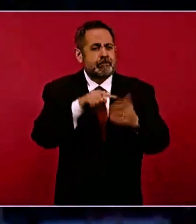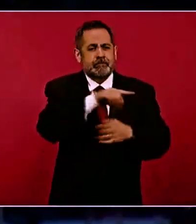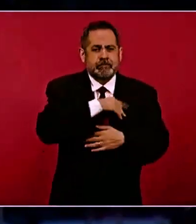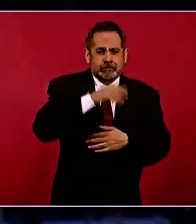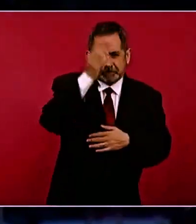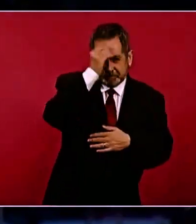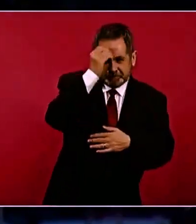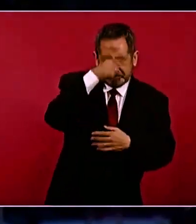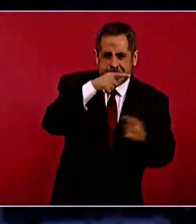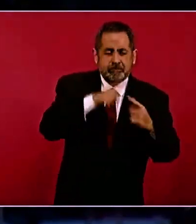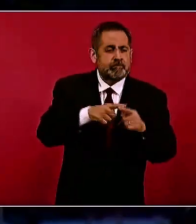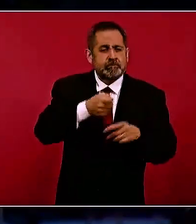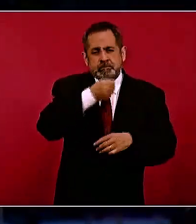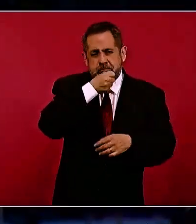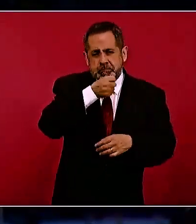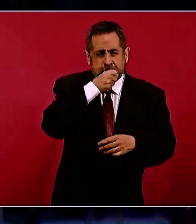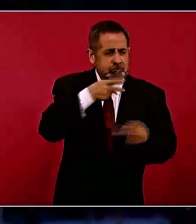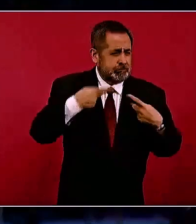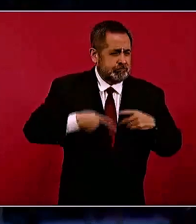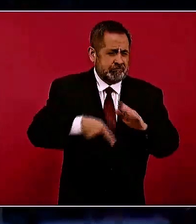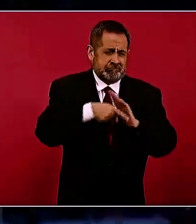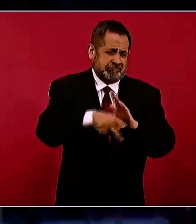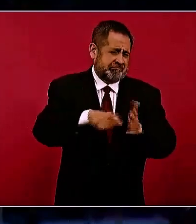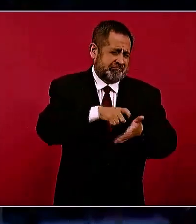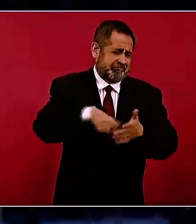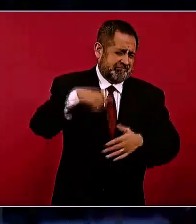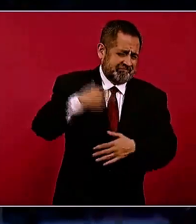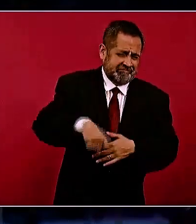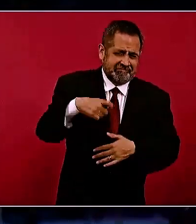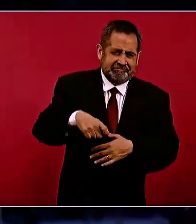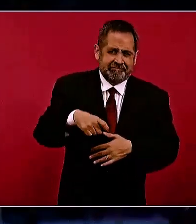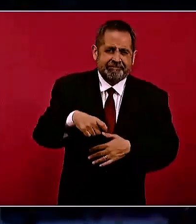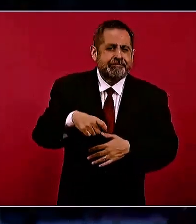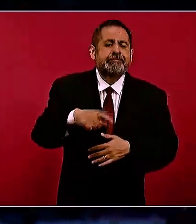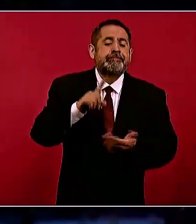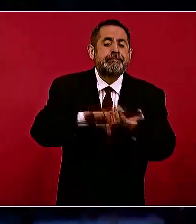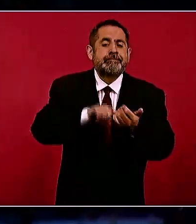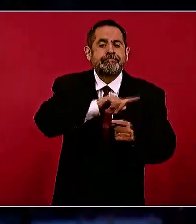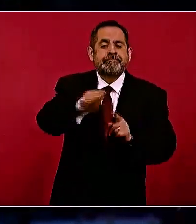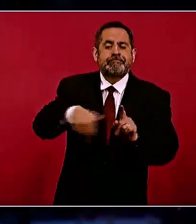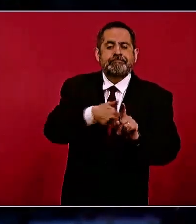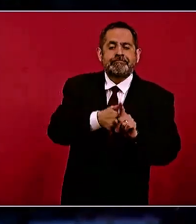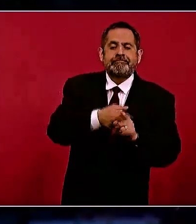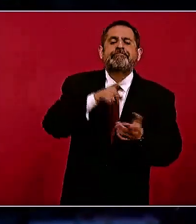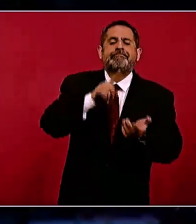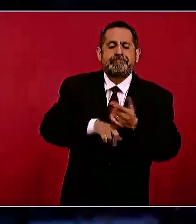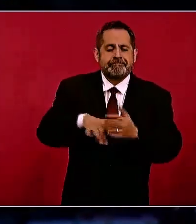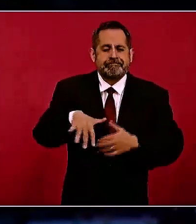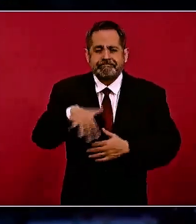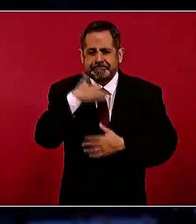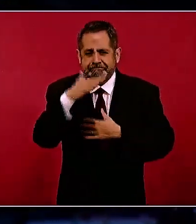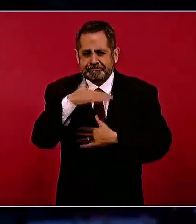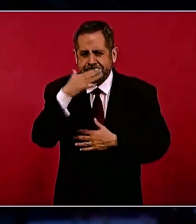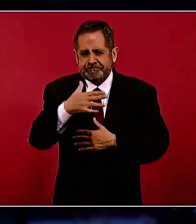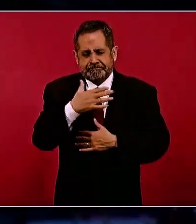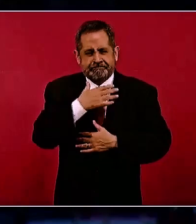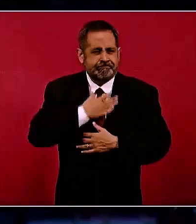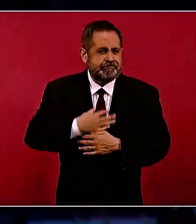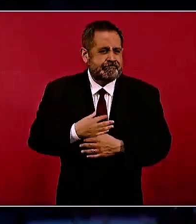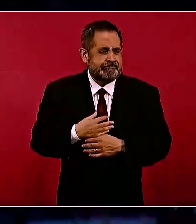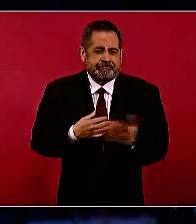o reporteros ricos significa que detrás de eso hay corrupción. Y no puede haber sectores